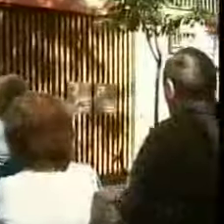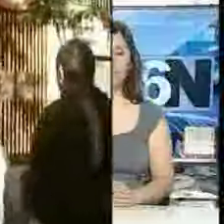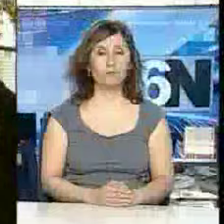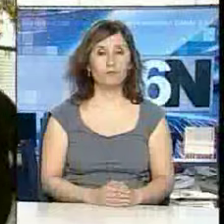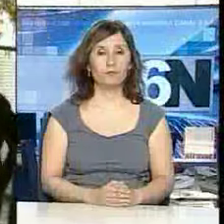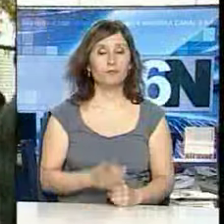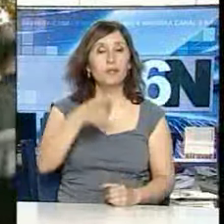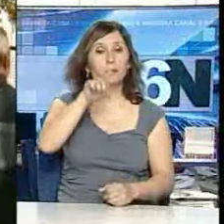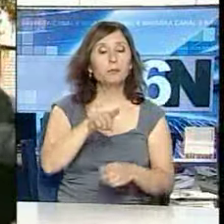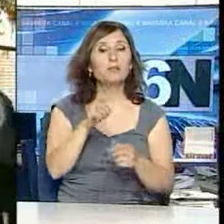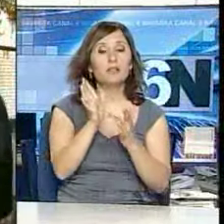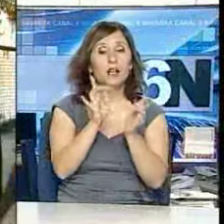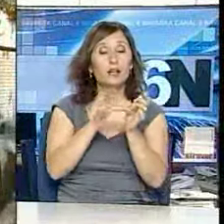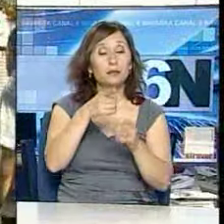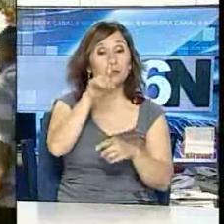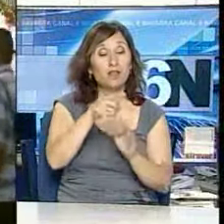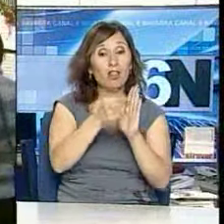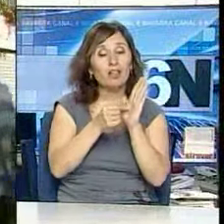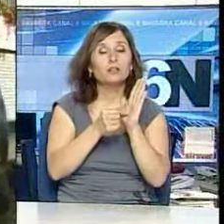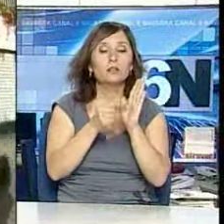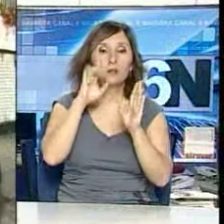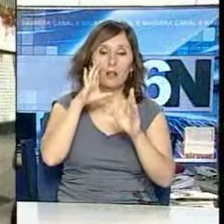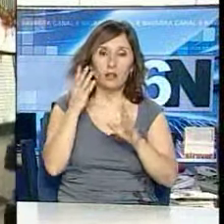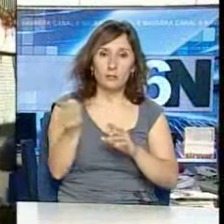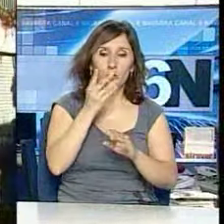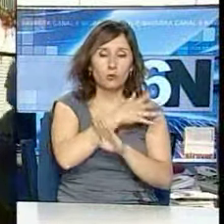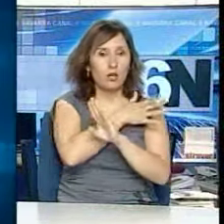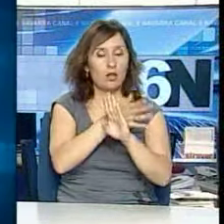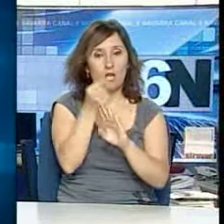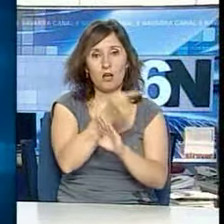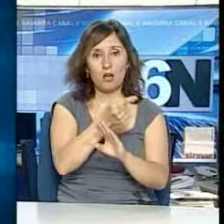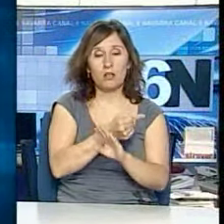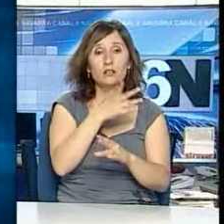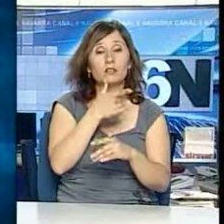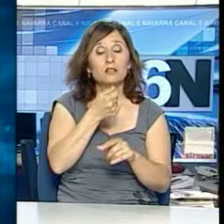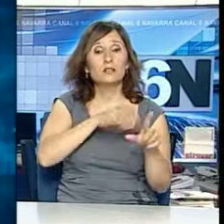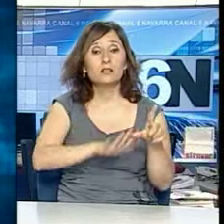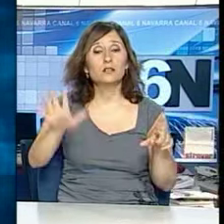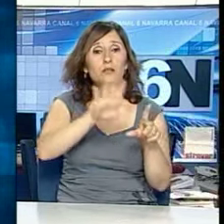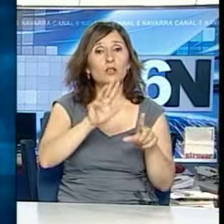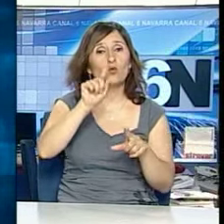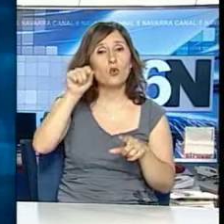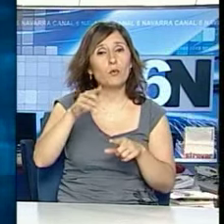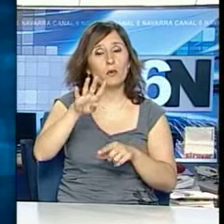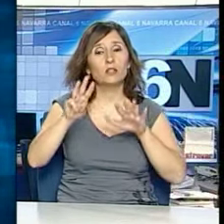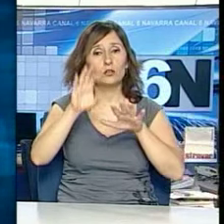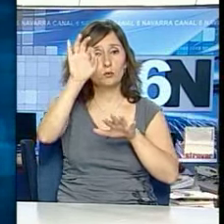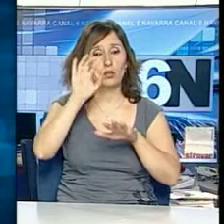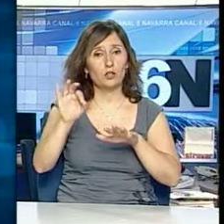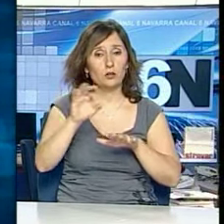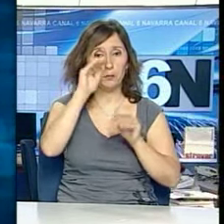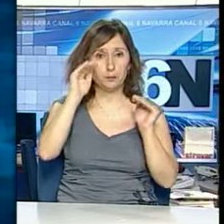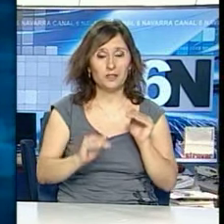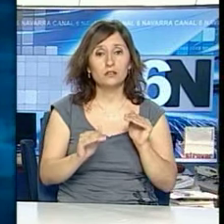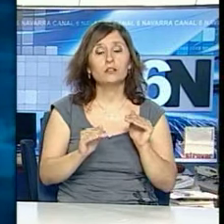Los datos del paro del mes de abril arrojan luz después de meses con cifras en negativo. En el conjunto del país el paro bajó un 1,48%